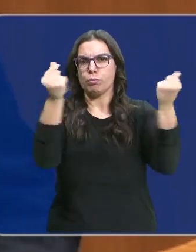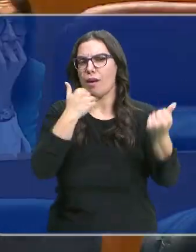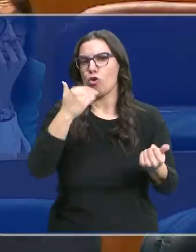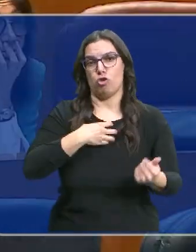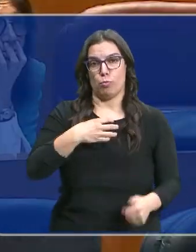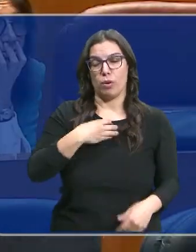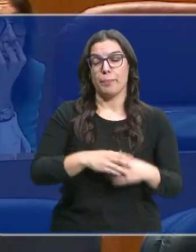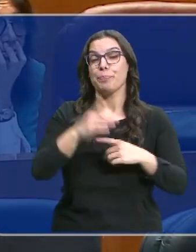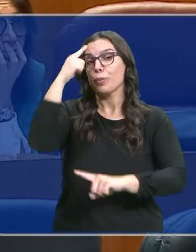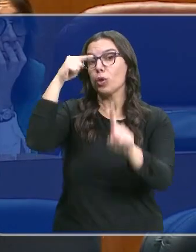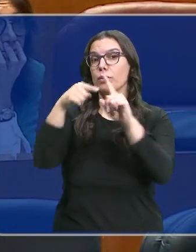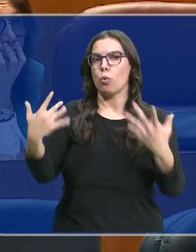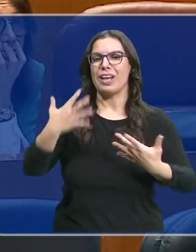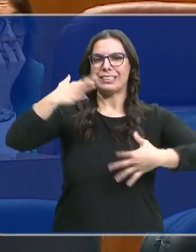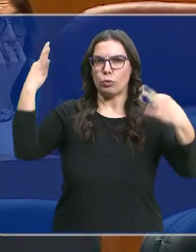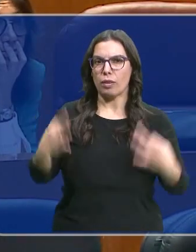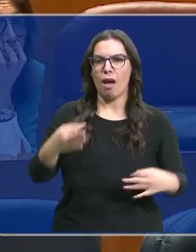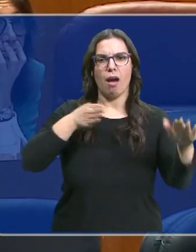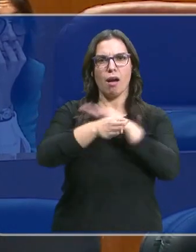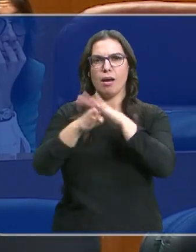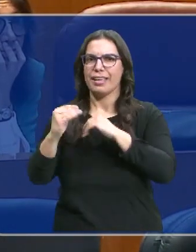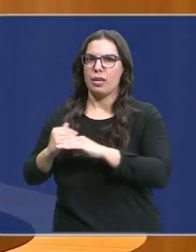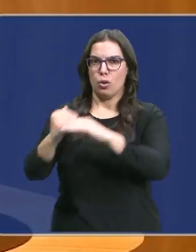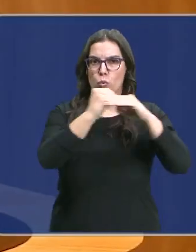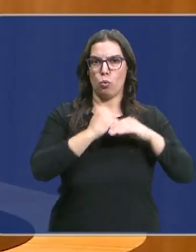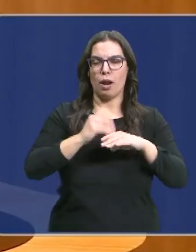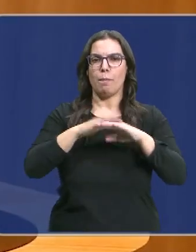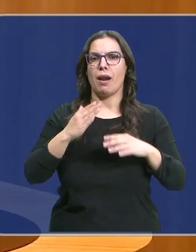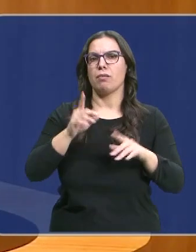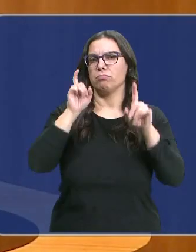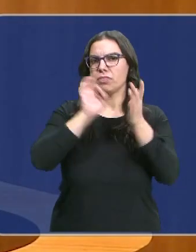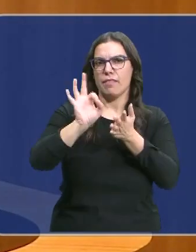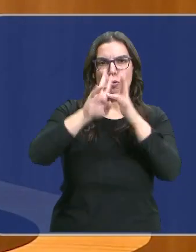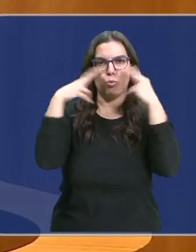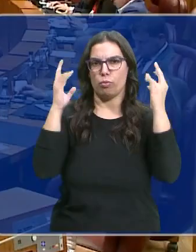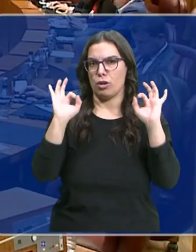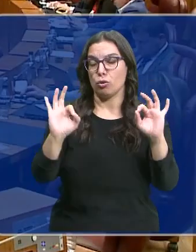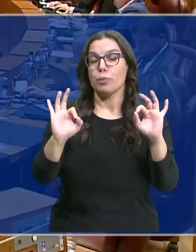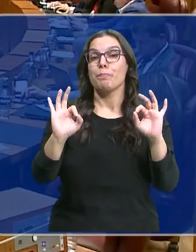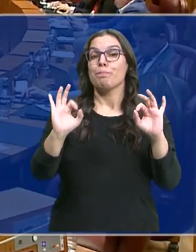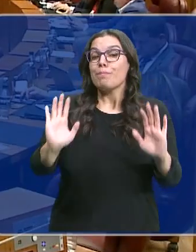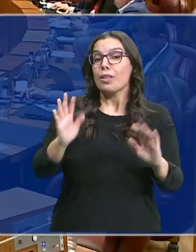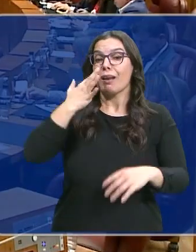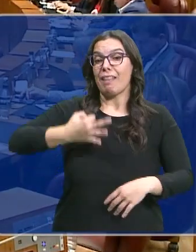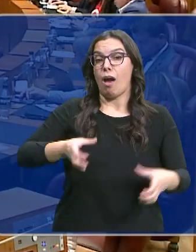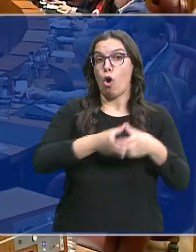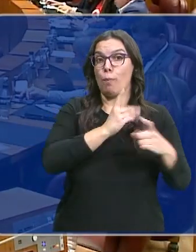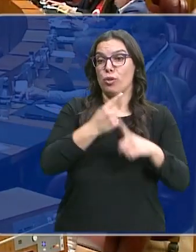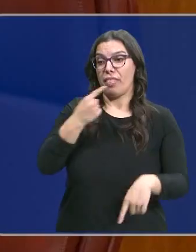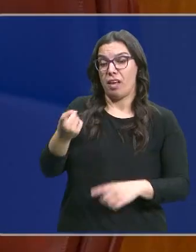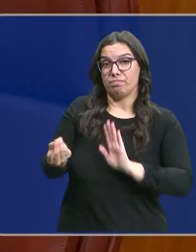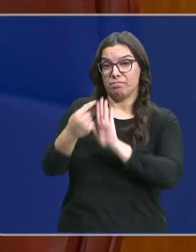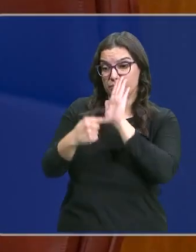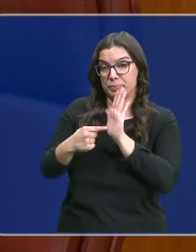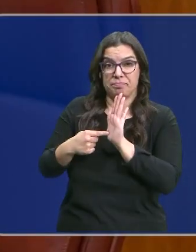desaparecer. El objetivo es garantizar el acceso en condiciones de igualdad a la prestación de los servicios públicos. Sin embargo, para la oposición